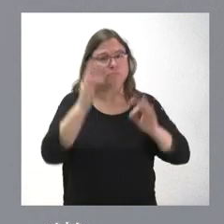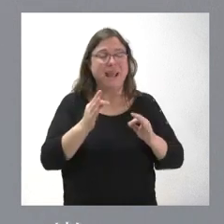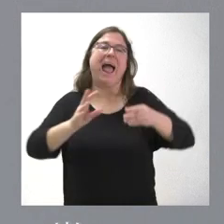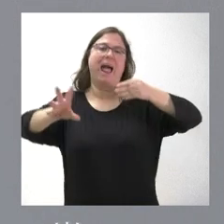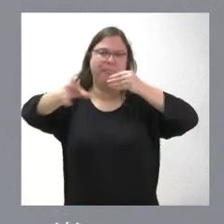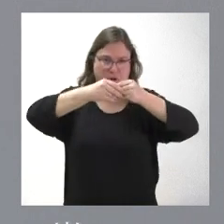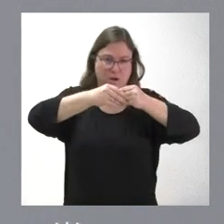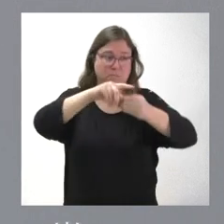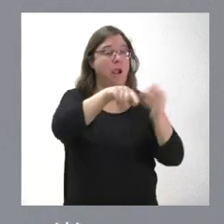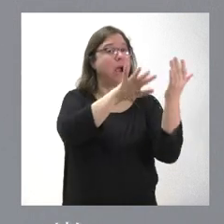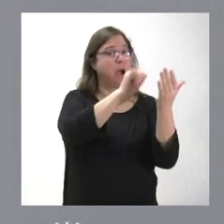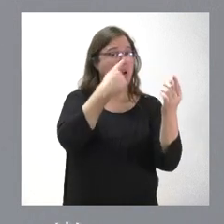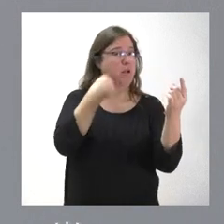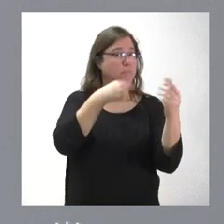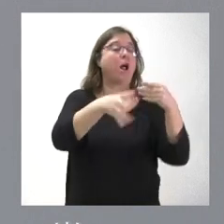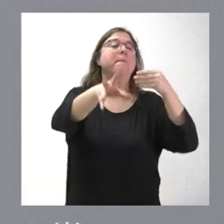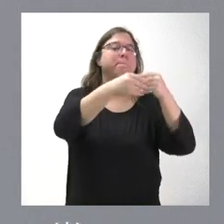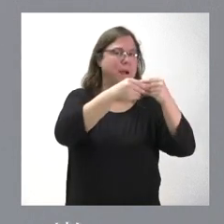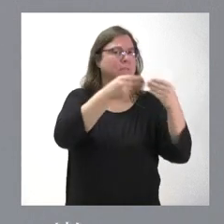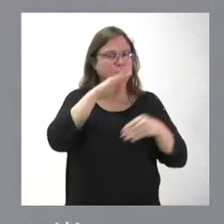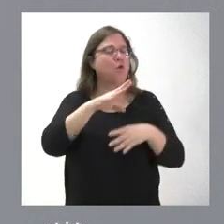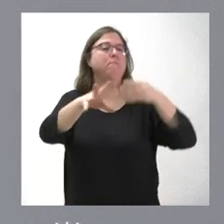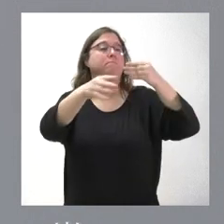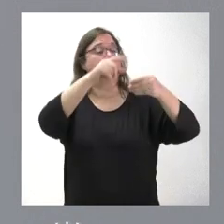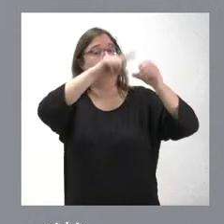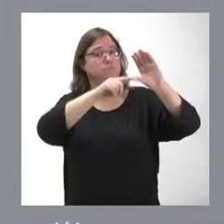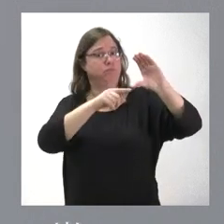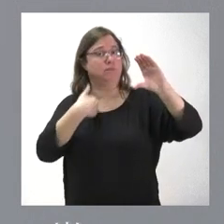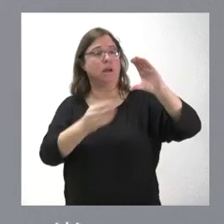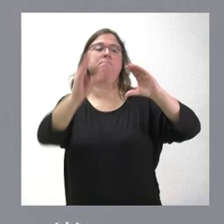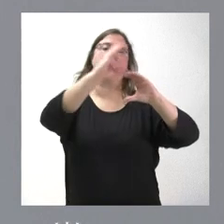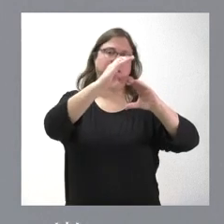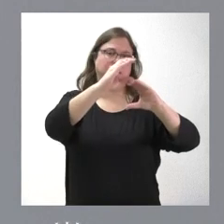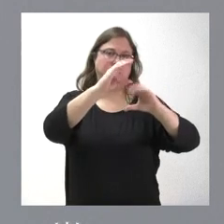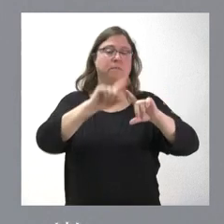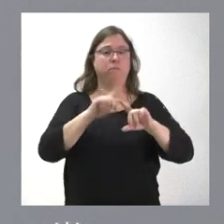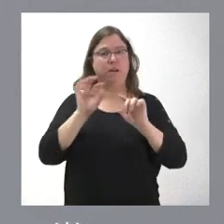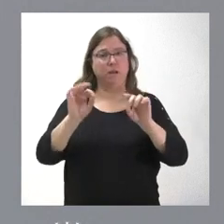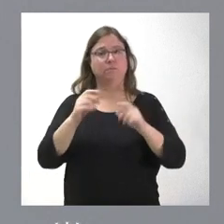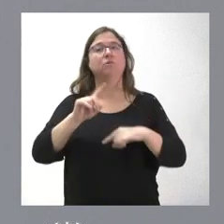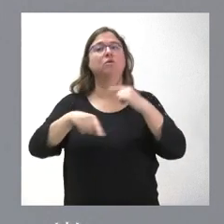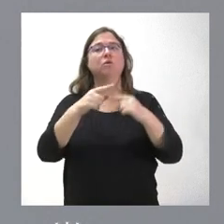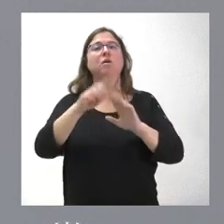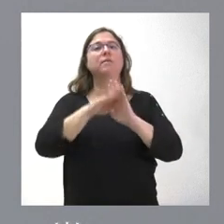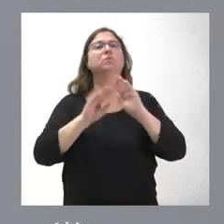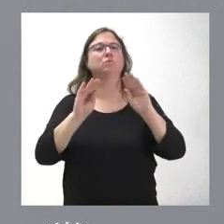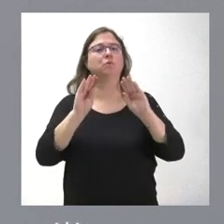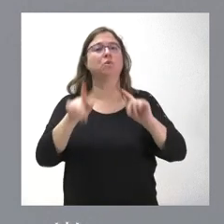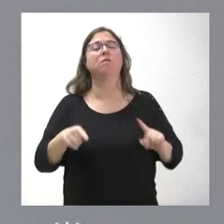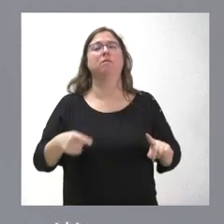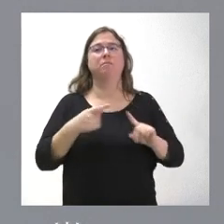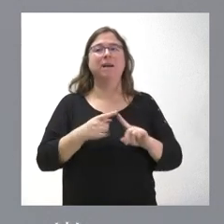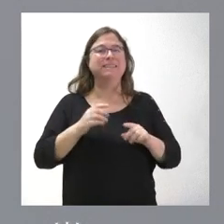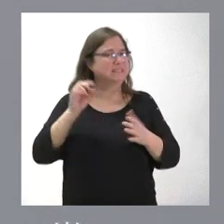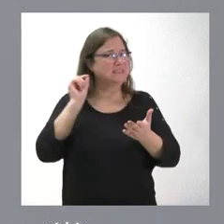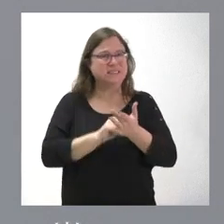a la que ya se ha hecho, no la sustituye, sino que es a mayores de la que ya se ha planteado para esas actuaciones como consecuencia de su nivel de ejecución. Y porque, con carácter